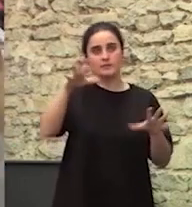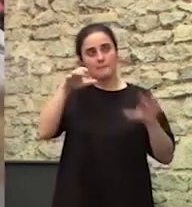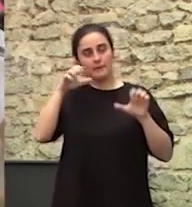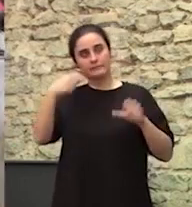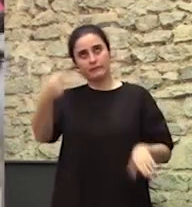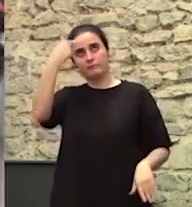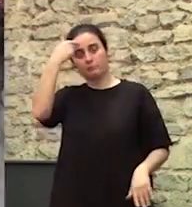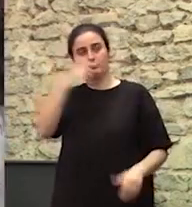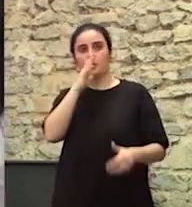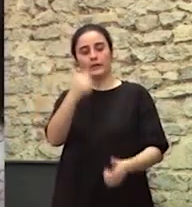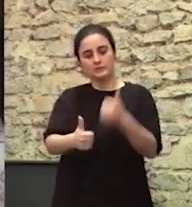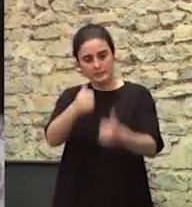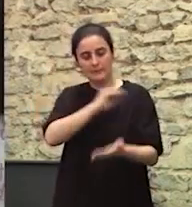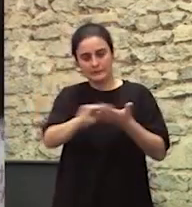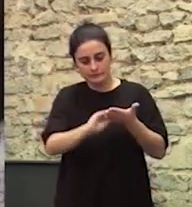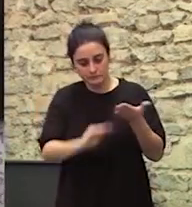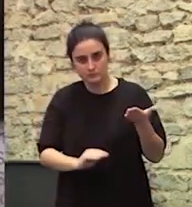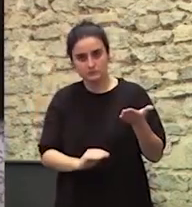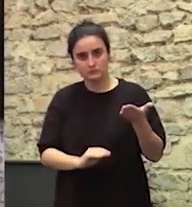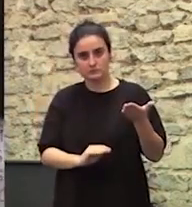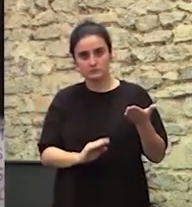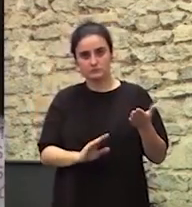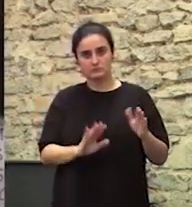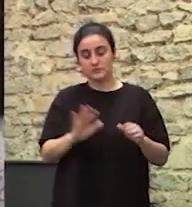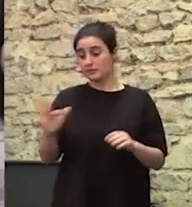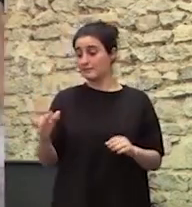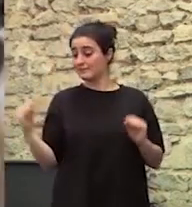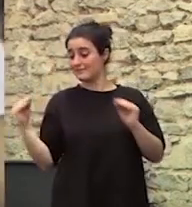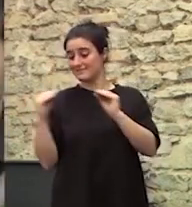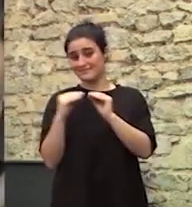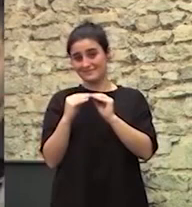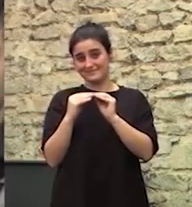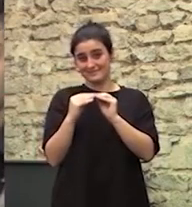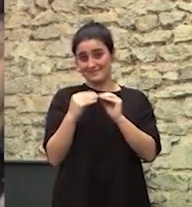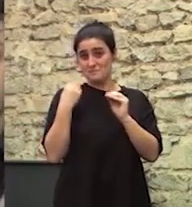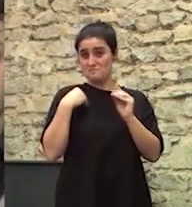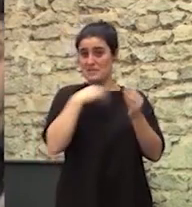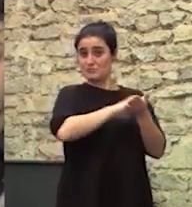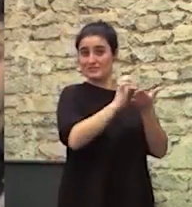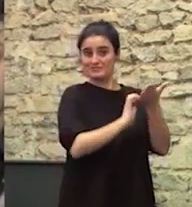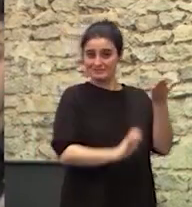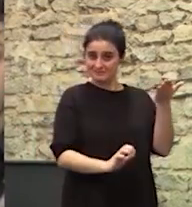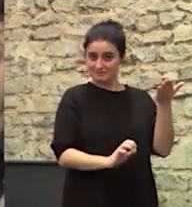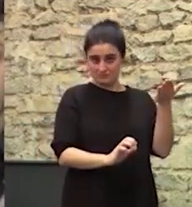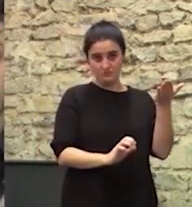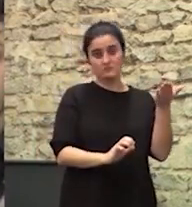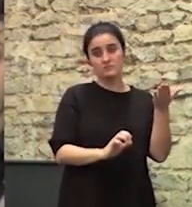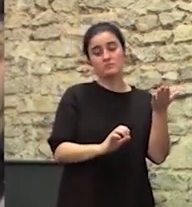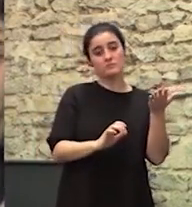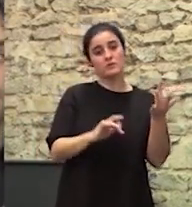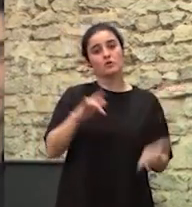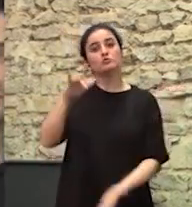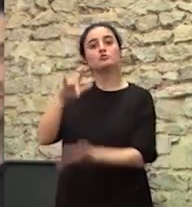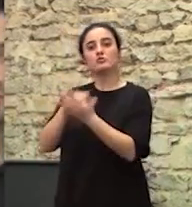que aprender Porque te examinan de ello Pero paralelamente Esos hechos históricos Han